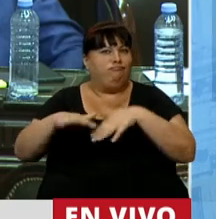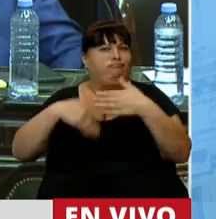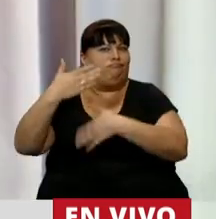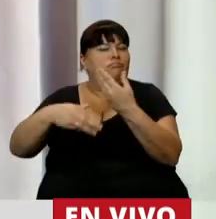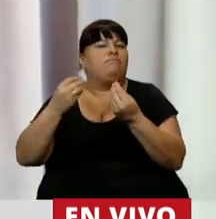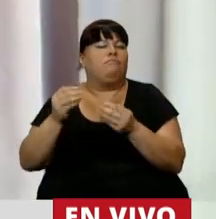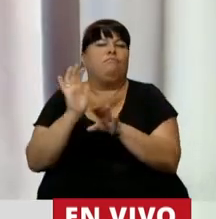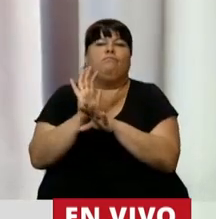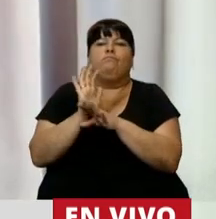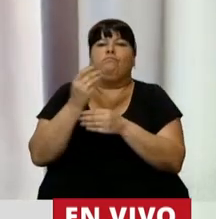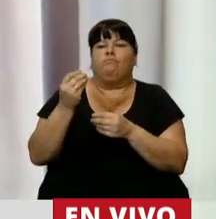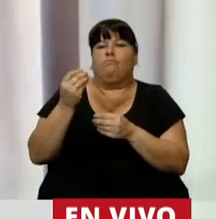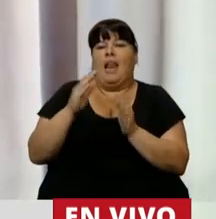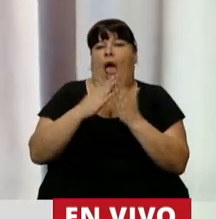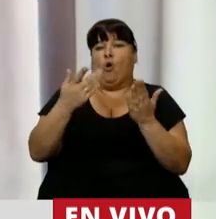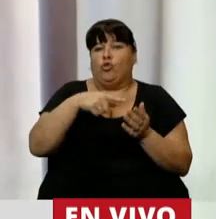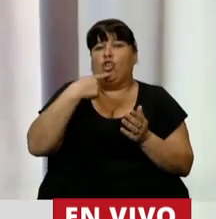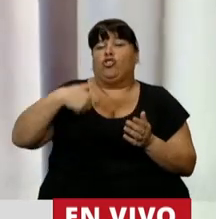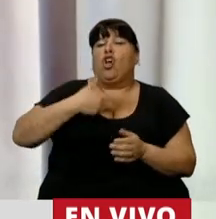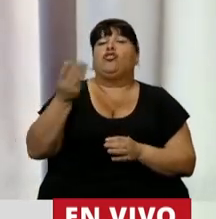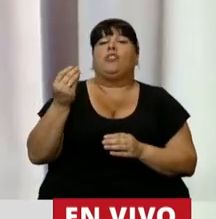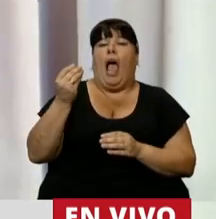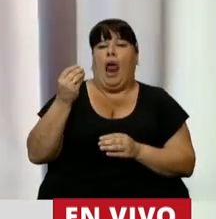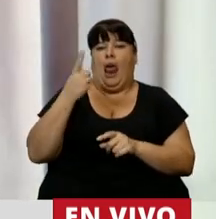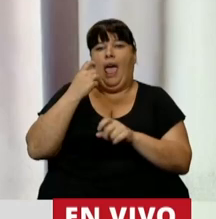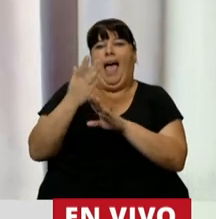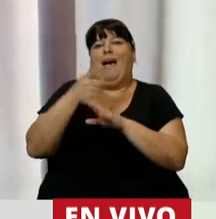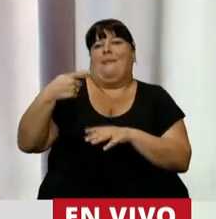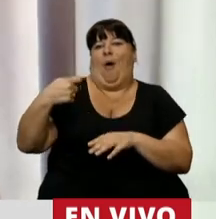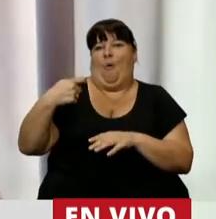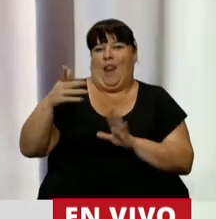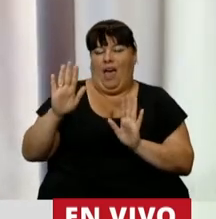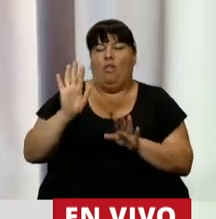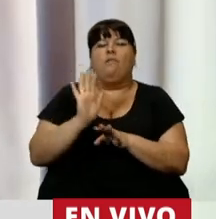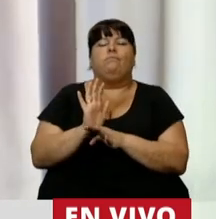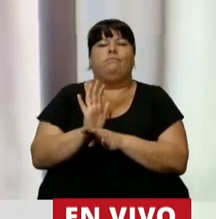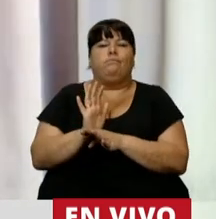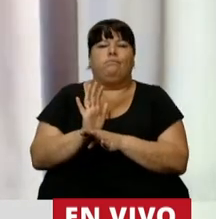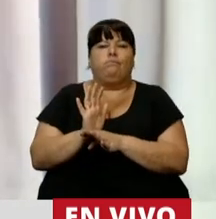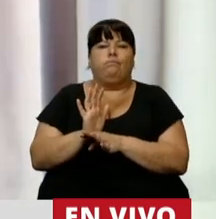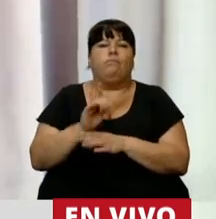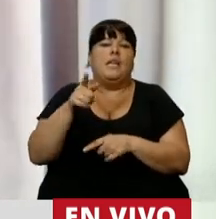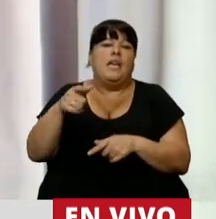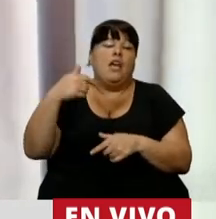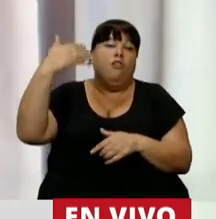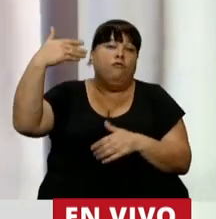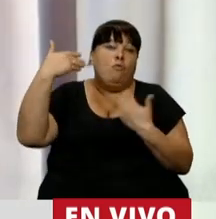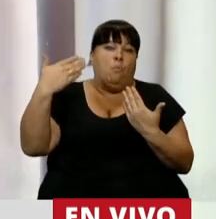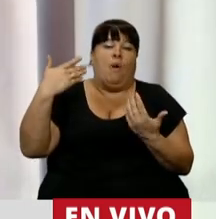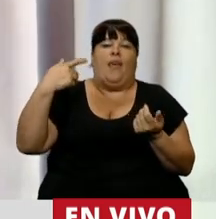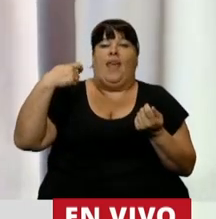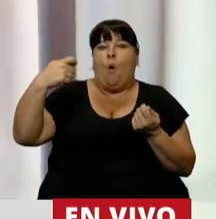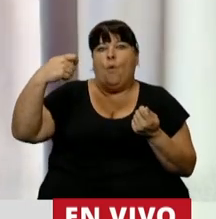lo que se denomina en el constitucionalismo social la previsión social, o sea, la posibilidad de